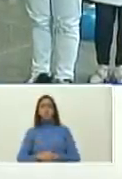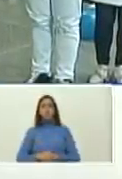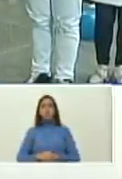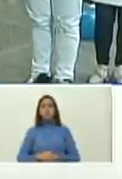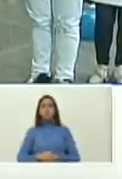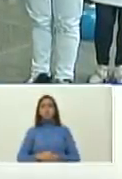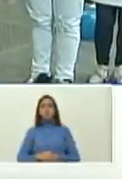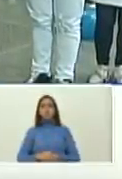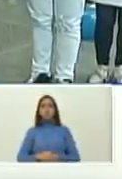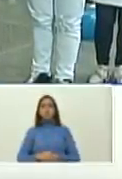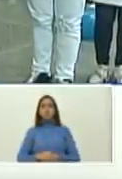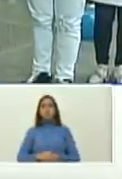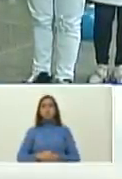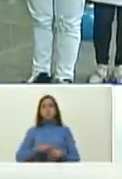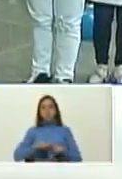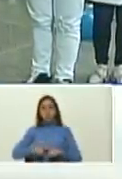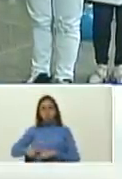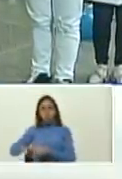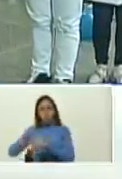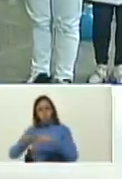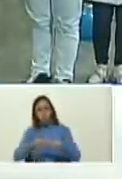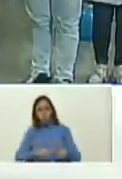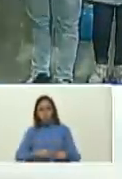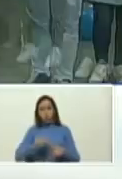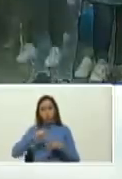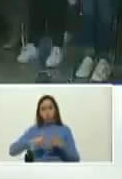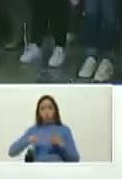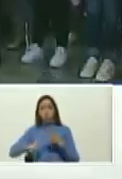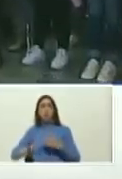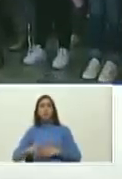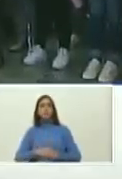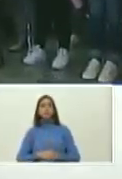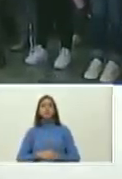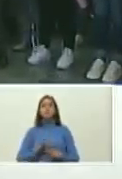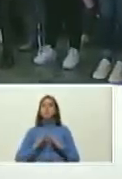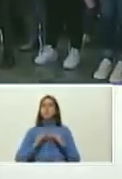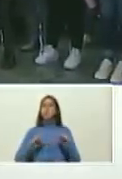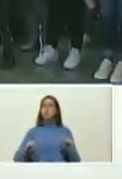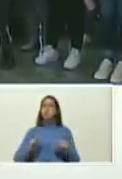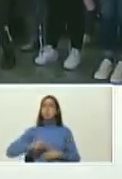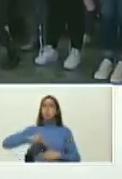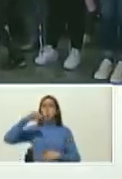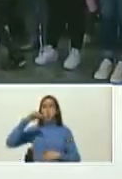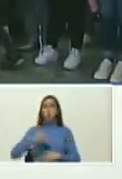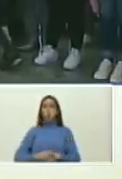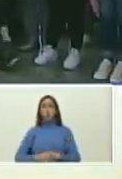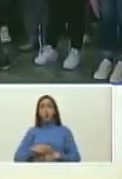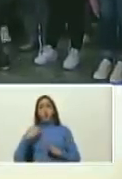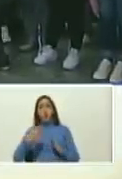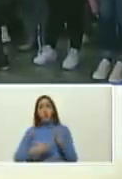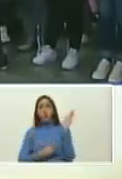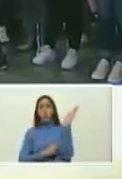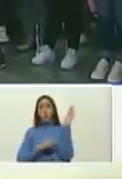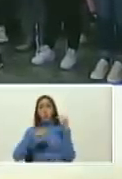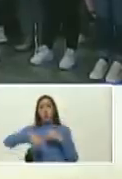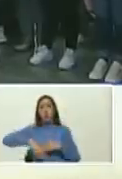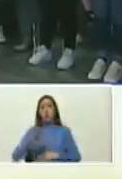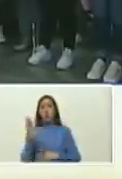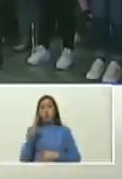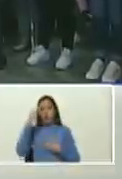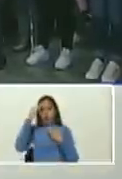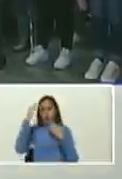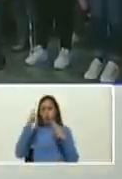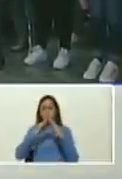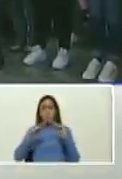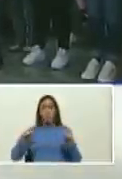comunas de Pintosalina de Simón Rodríguez y de toda la Sazona Norte de la Parroquia y el Recreo aquí en Caracas saludos a